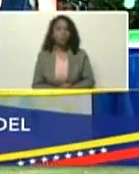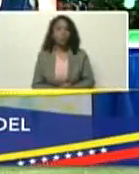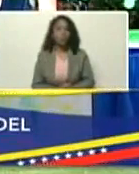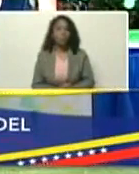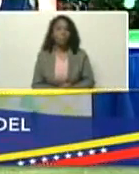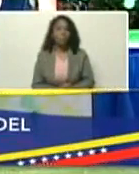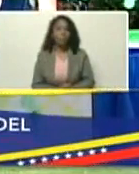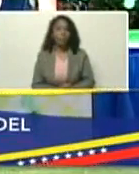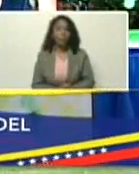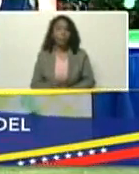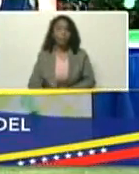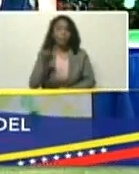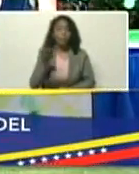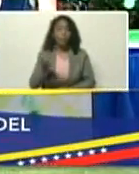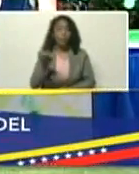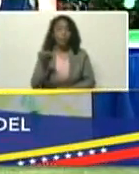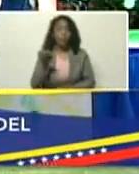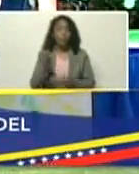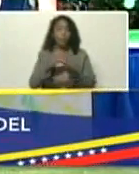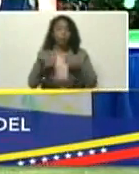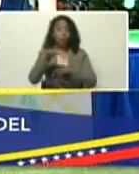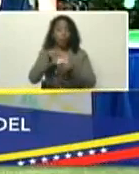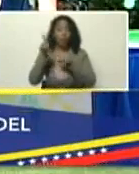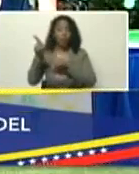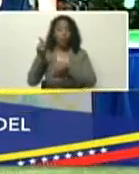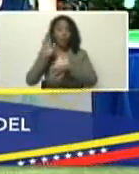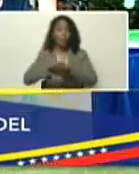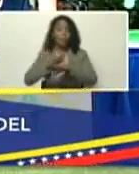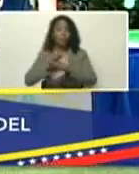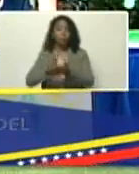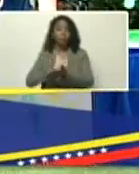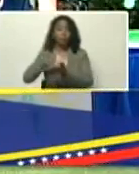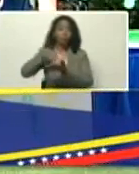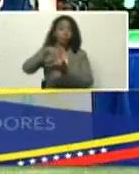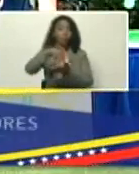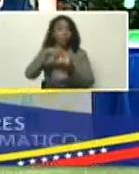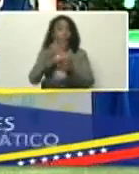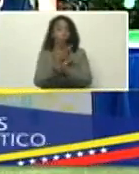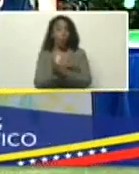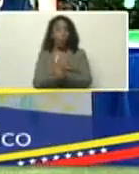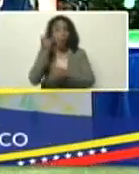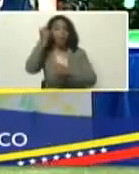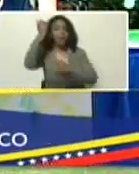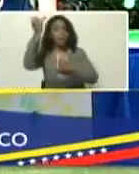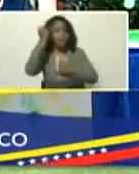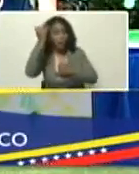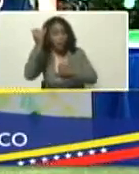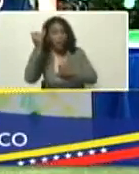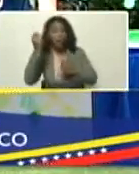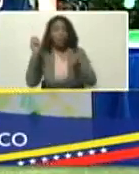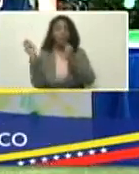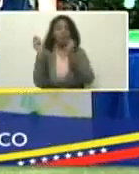muy importante, todo esto que va surgiendo, del juego de ideas, del debate,